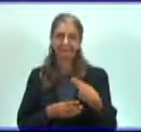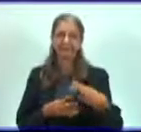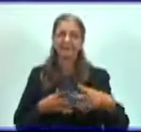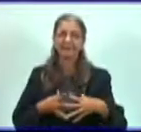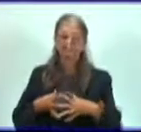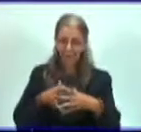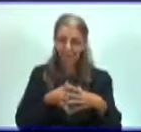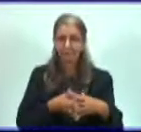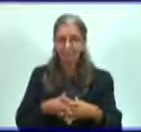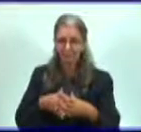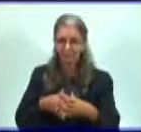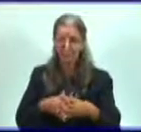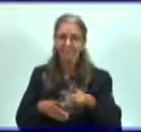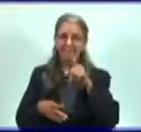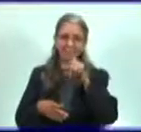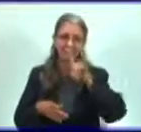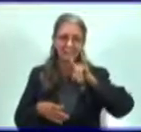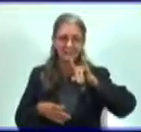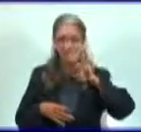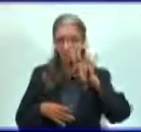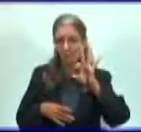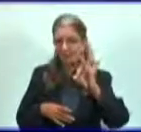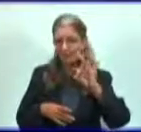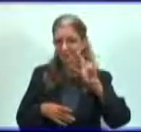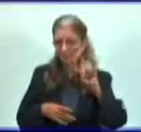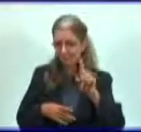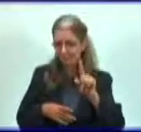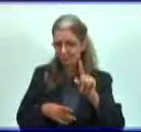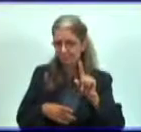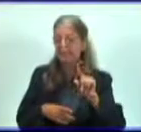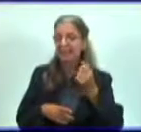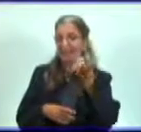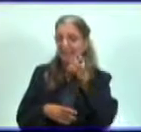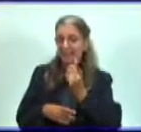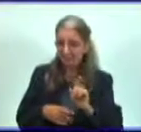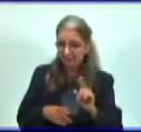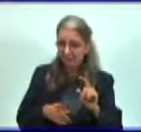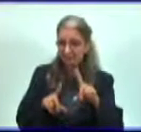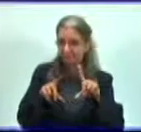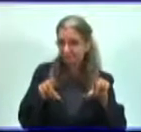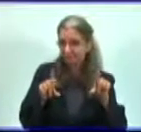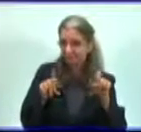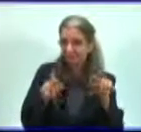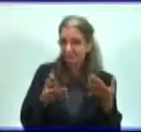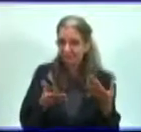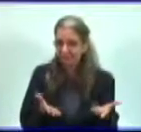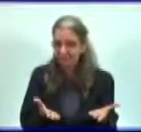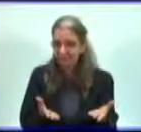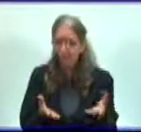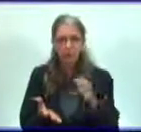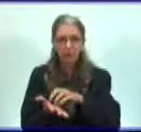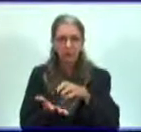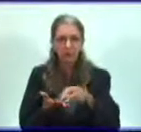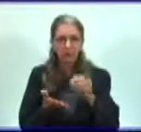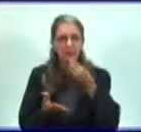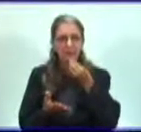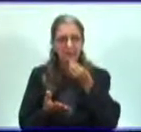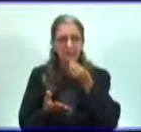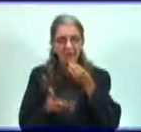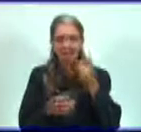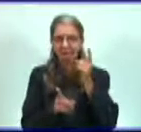1981. Y te doy en pantalla también donde puedes encontrar este contenido.